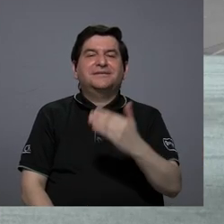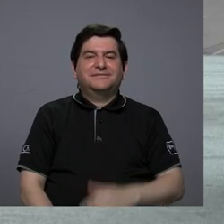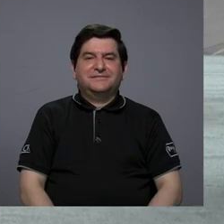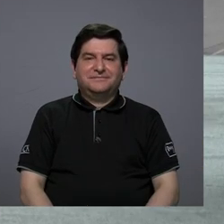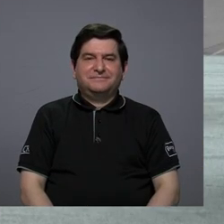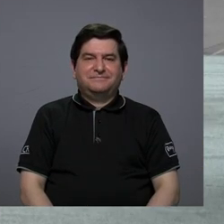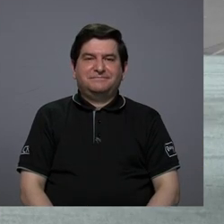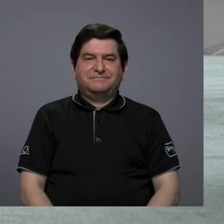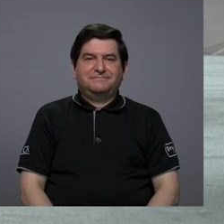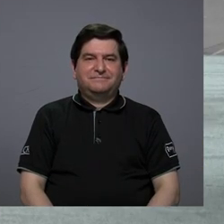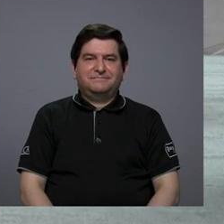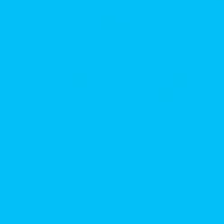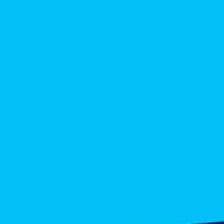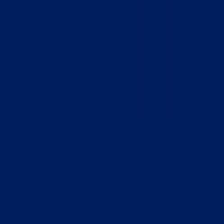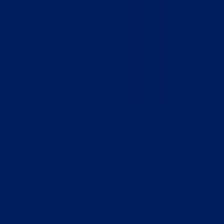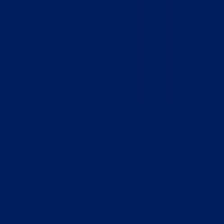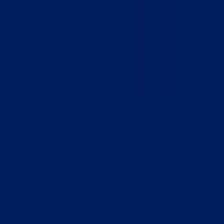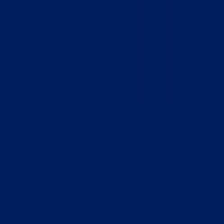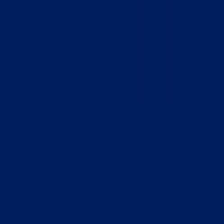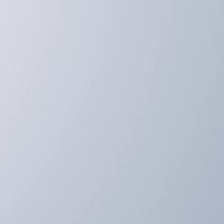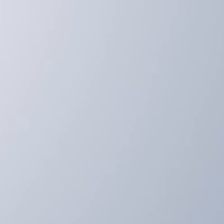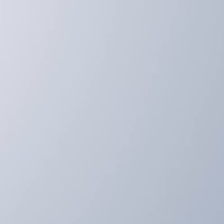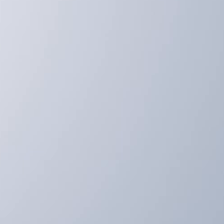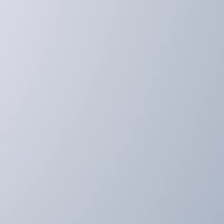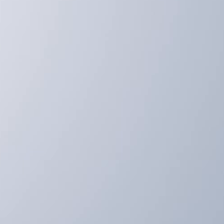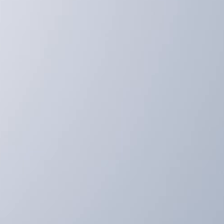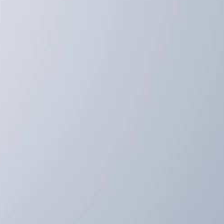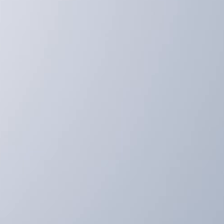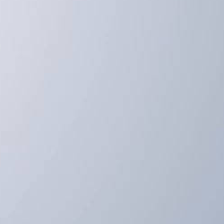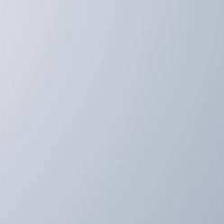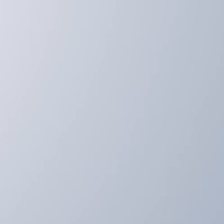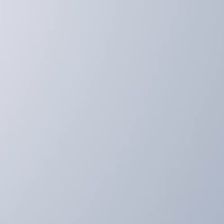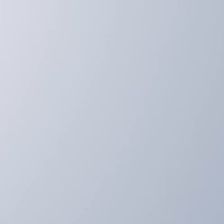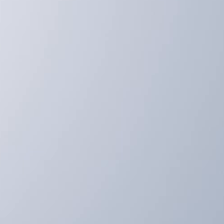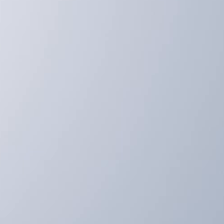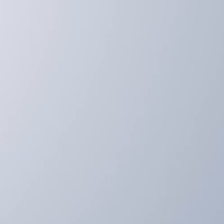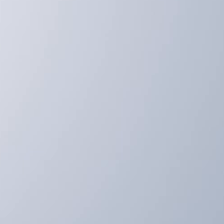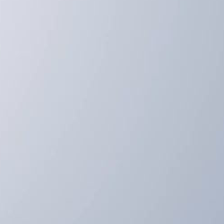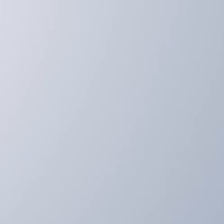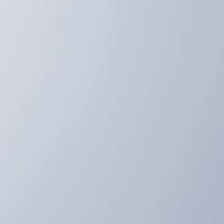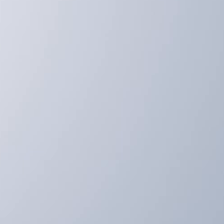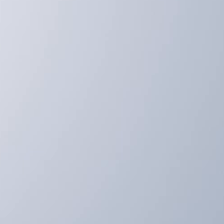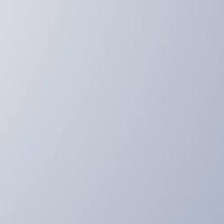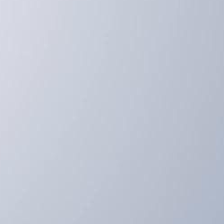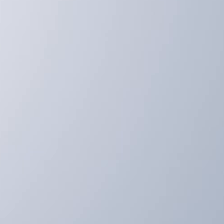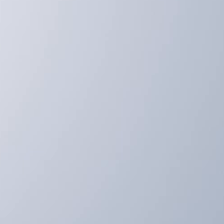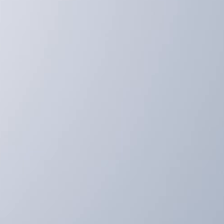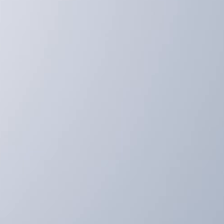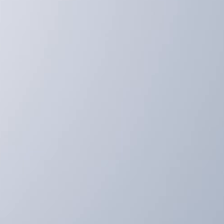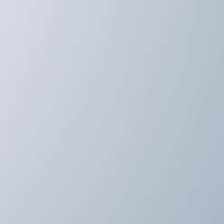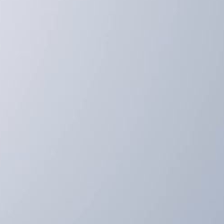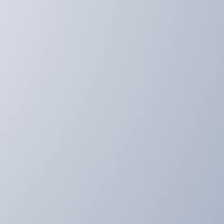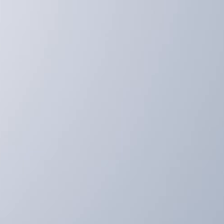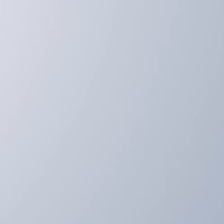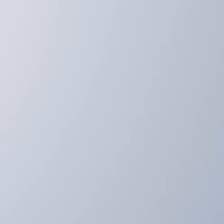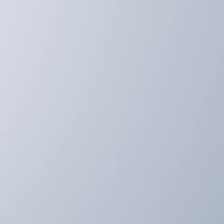por la invitación Gracias por ver el video